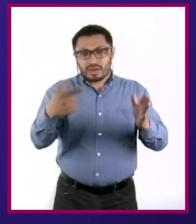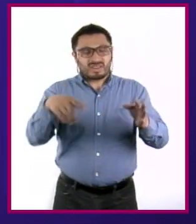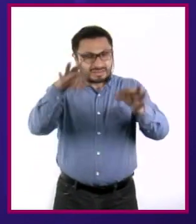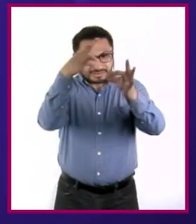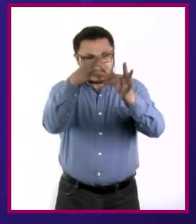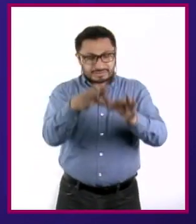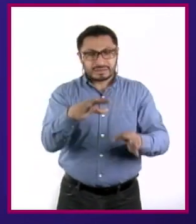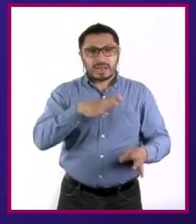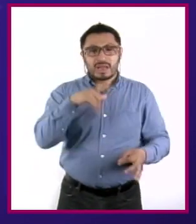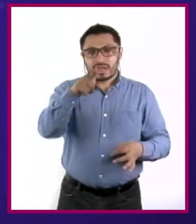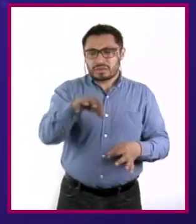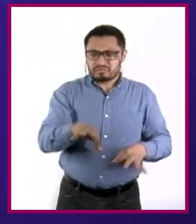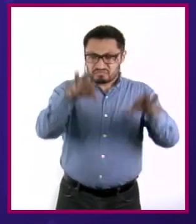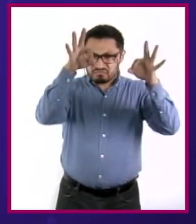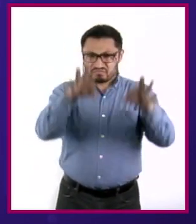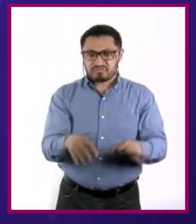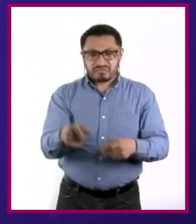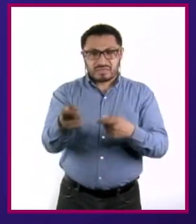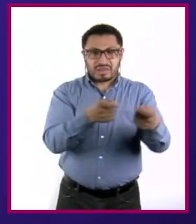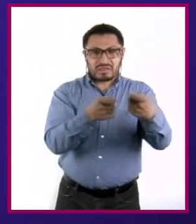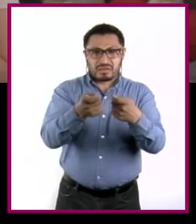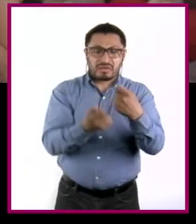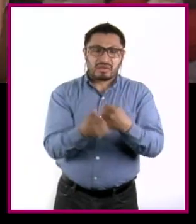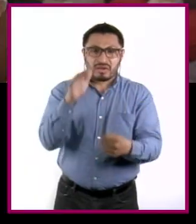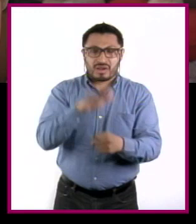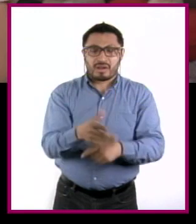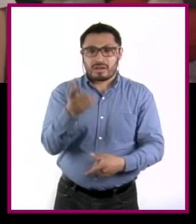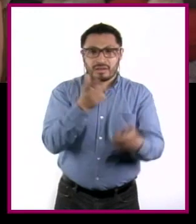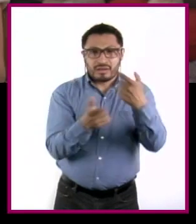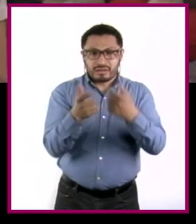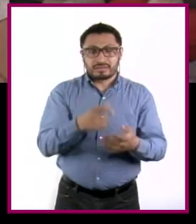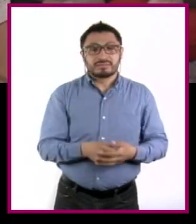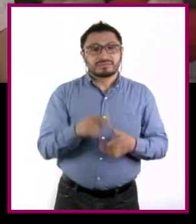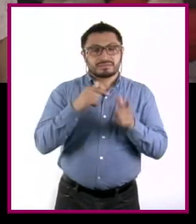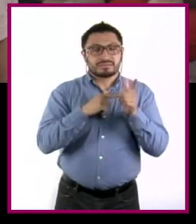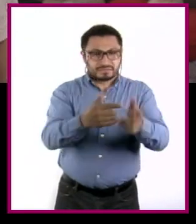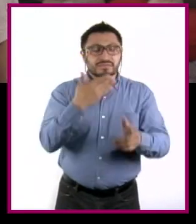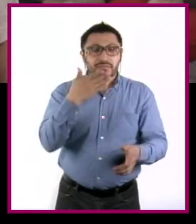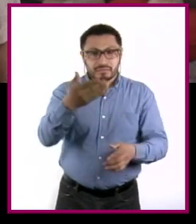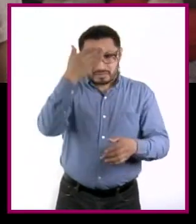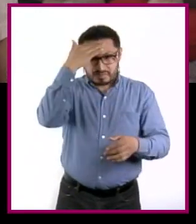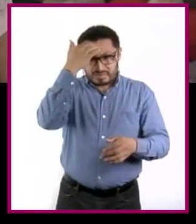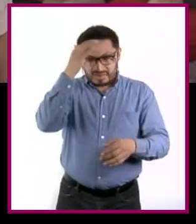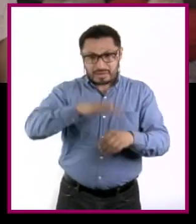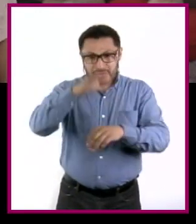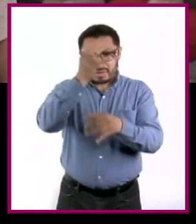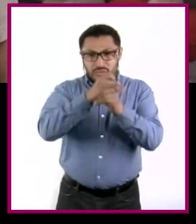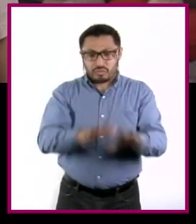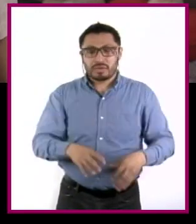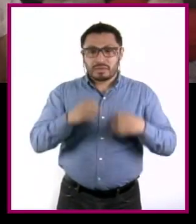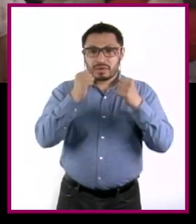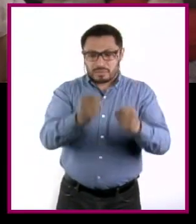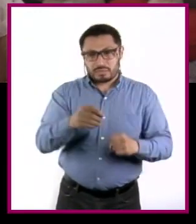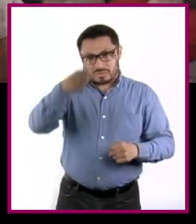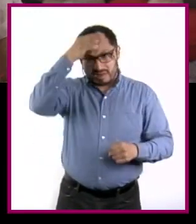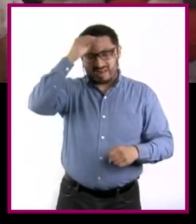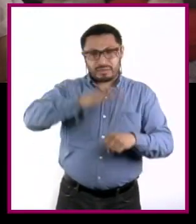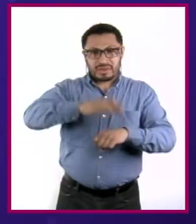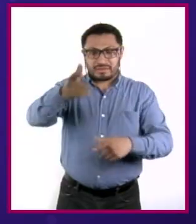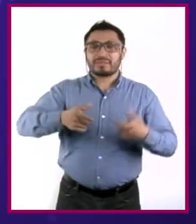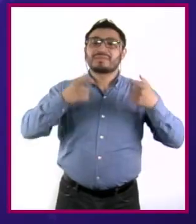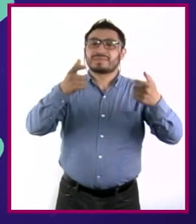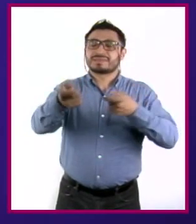quiere decir que tienes un excelente manejo de tus finanzas. Sigue así, infórmate y fortalece cada día más tu salud